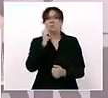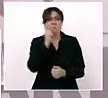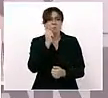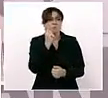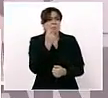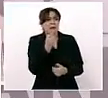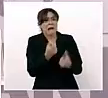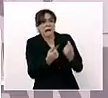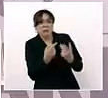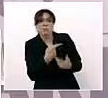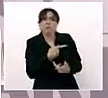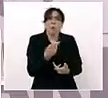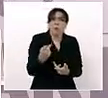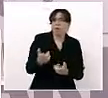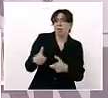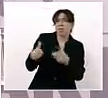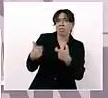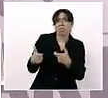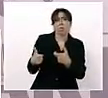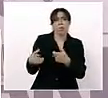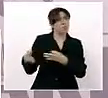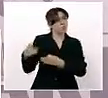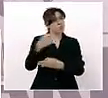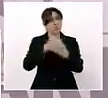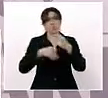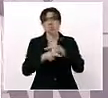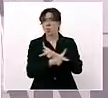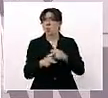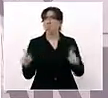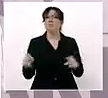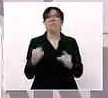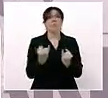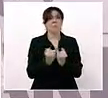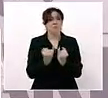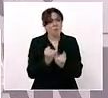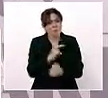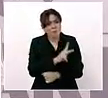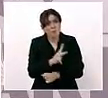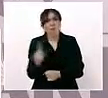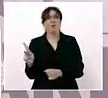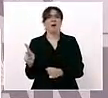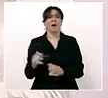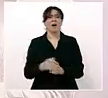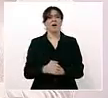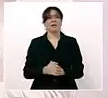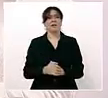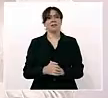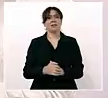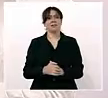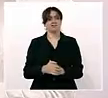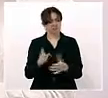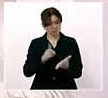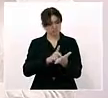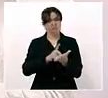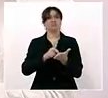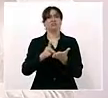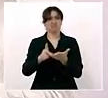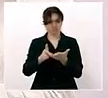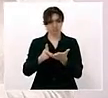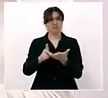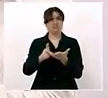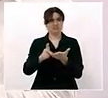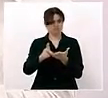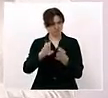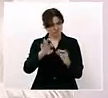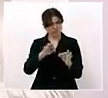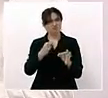económica para que todos tengamos garantizados los derechos a